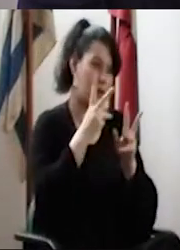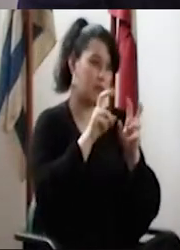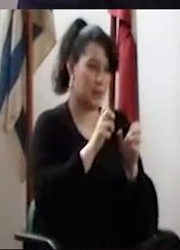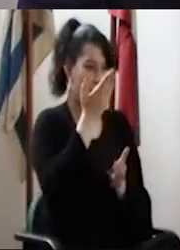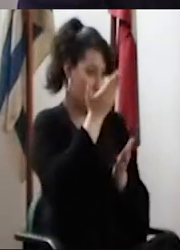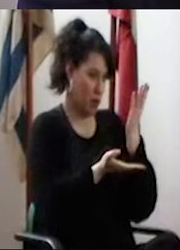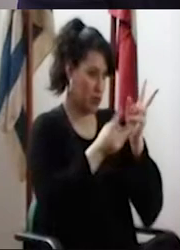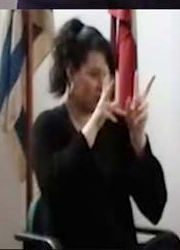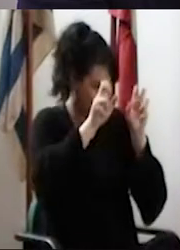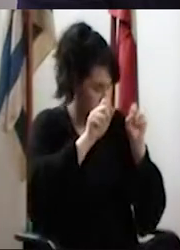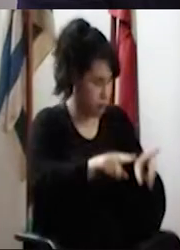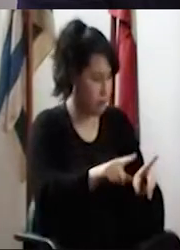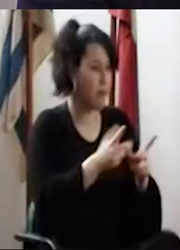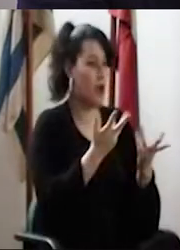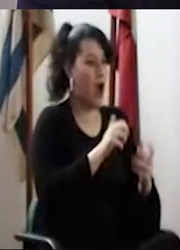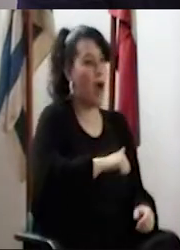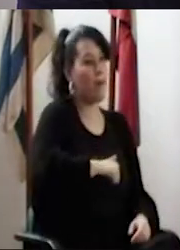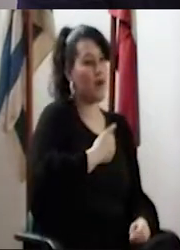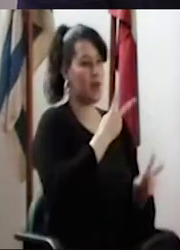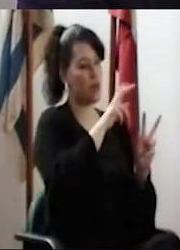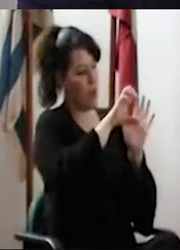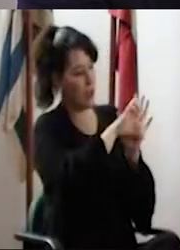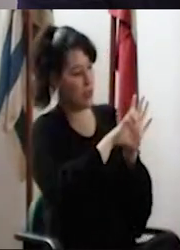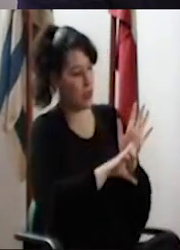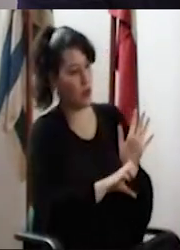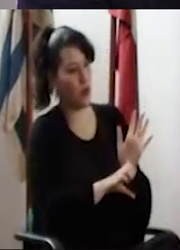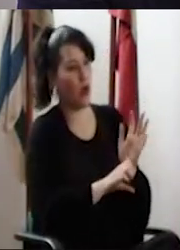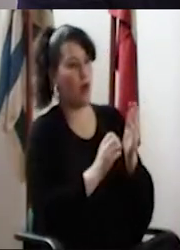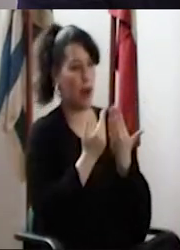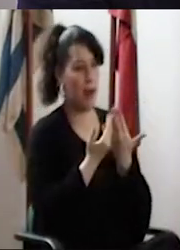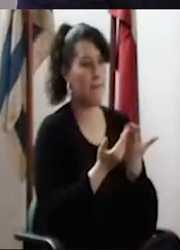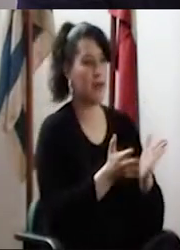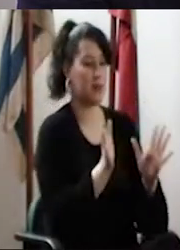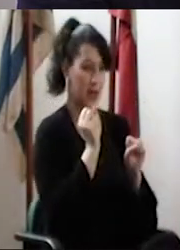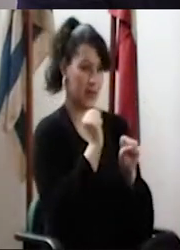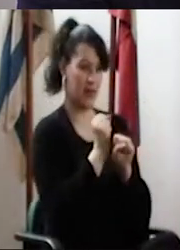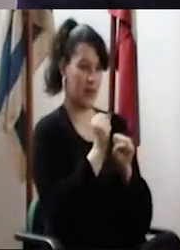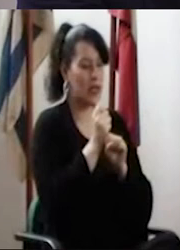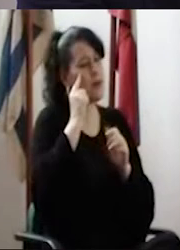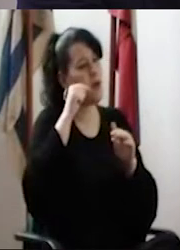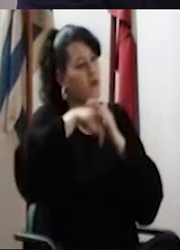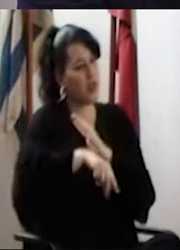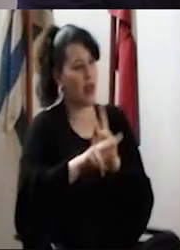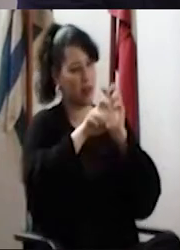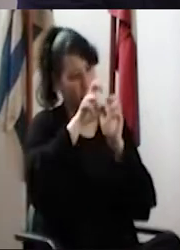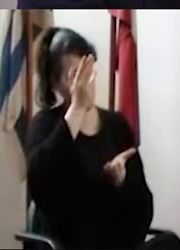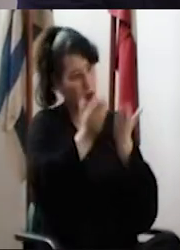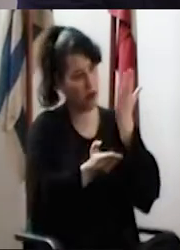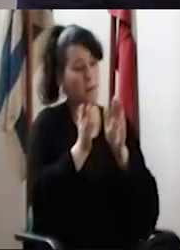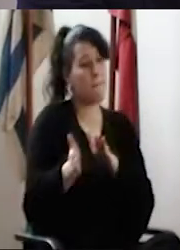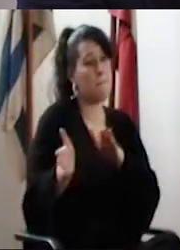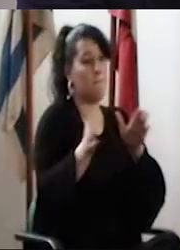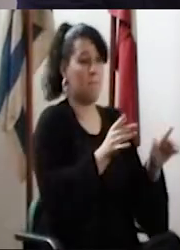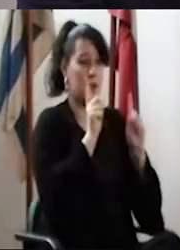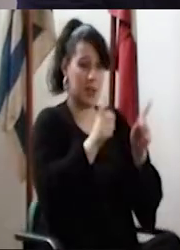En lo que tiene que ver con la evaluación docente, pero a eso me refiero. Aprovechemos el instrumento del estatuto para proyectarnos y profundizar en